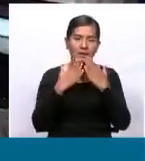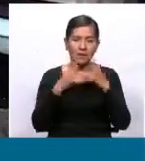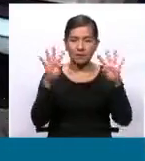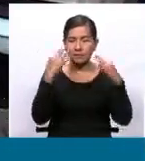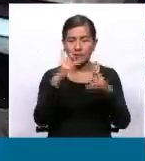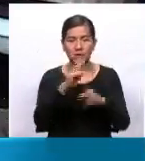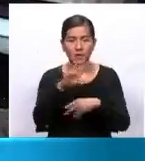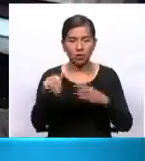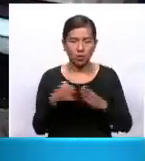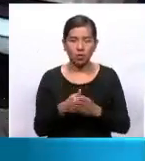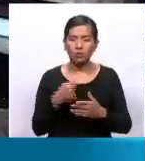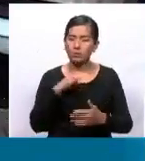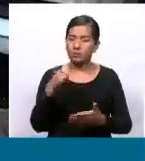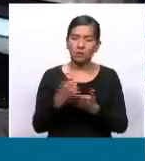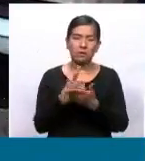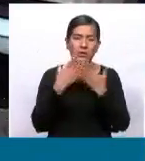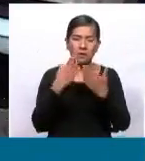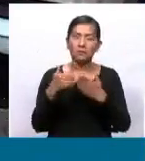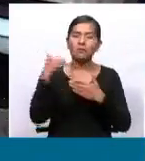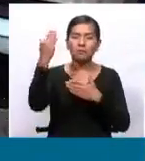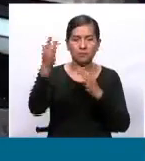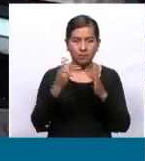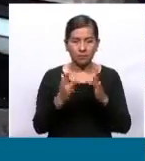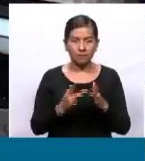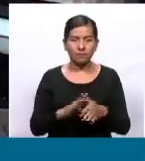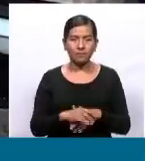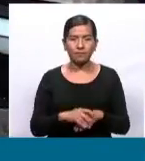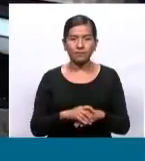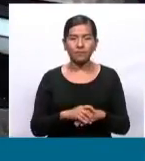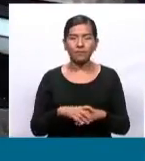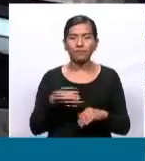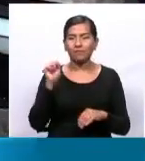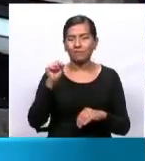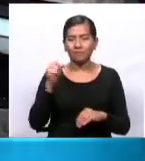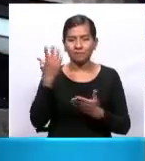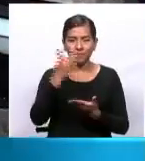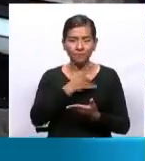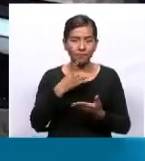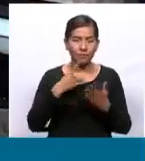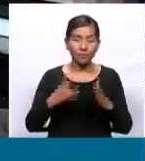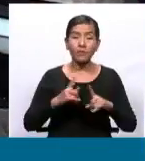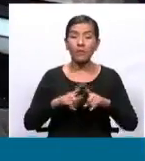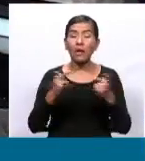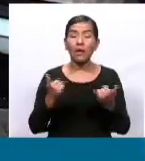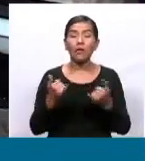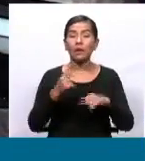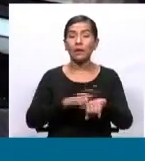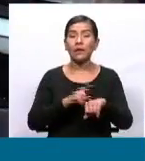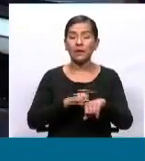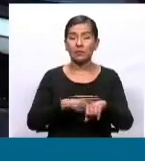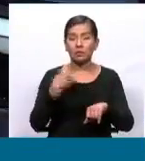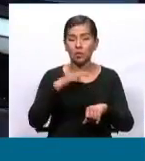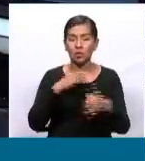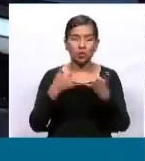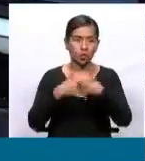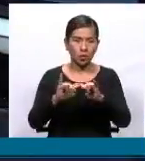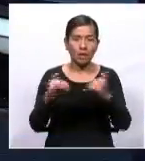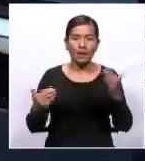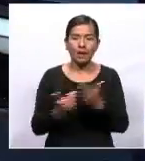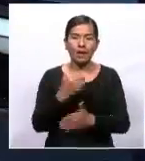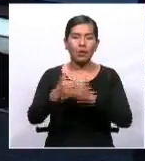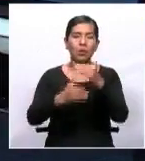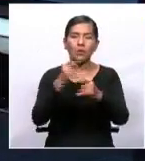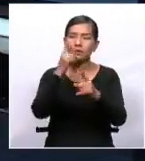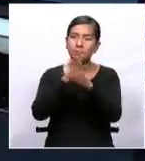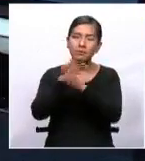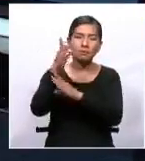pues nuevamente el agradecimiento y será hasta cualquier otro momento. Así es, diputado. Bien, momento de poder continuar con una actualización en vivo